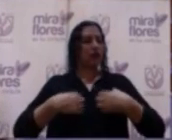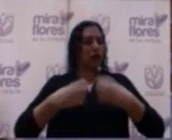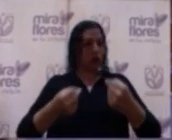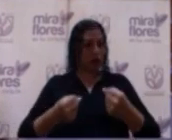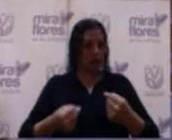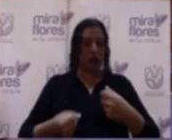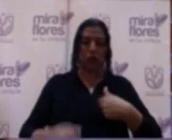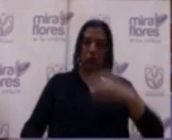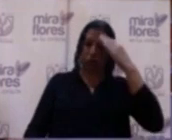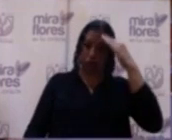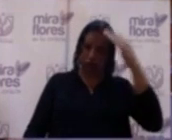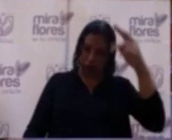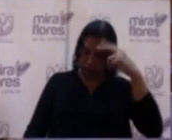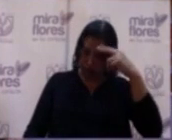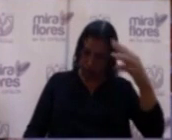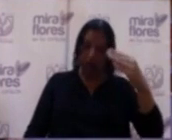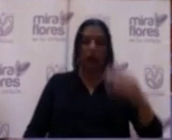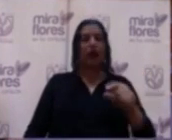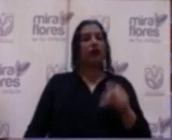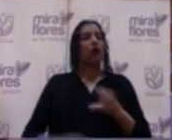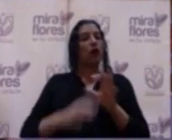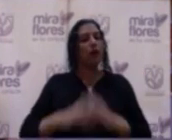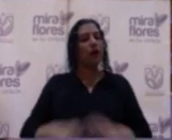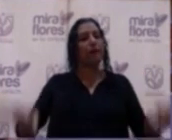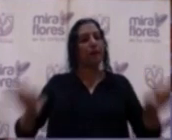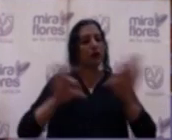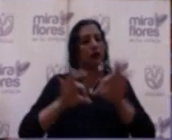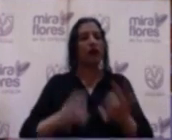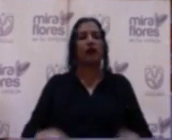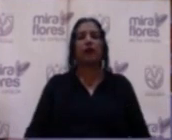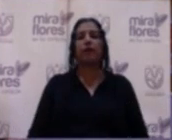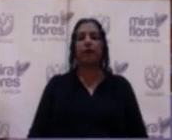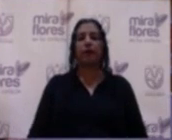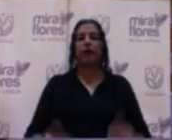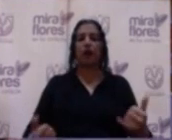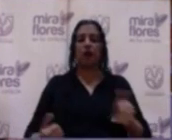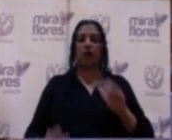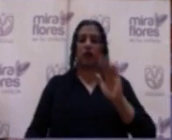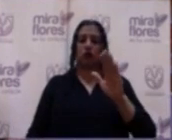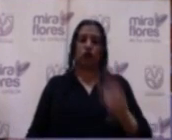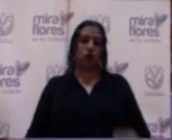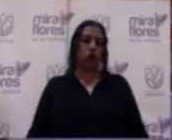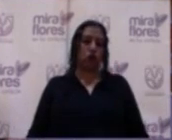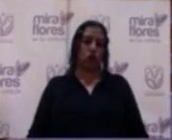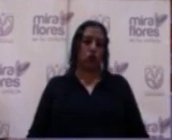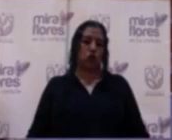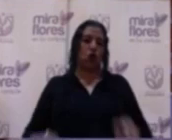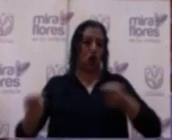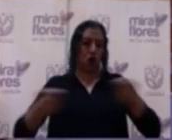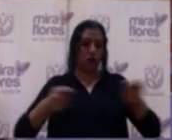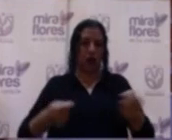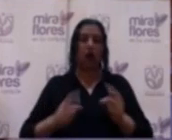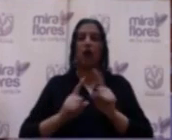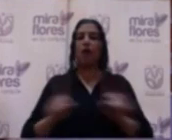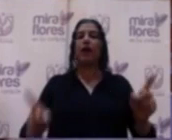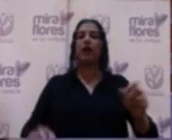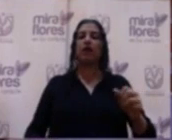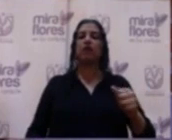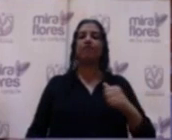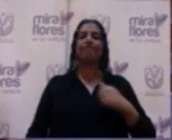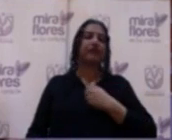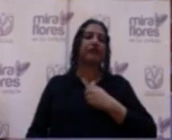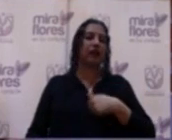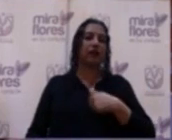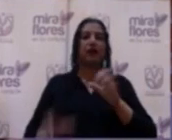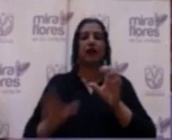reconozco, es un mérito, es algo muy relevante en mi concepto de la actual gestión que usted preside. Pero lamentablemente en el